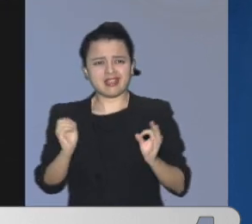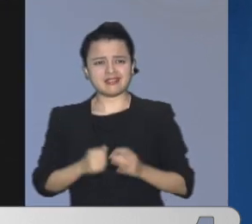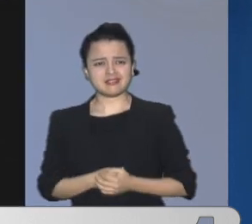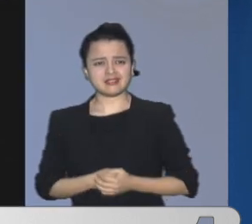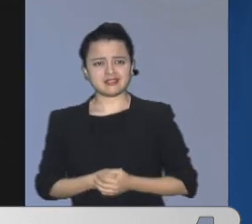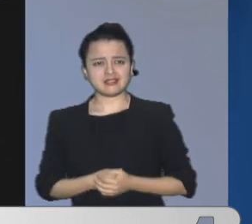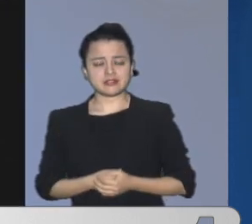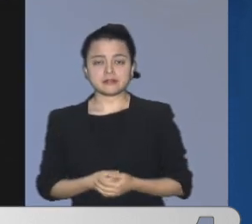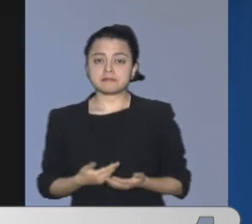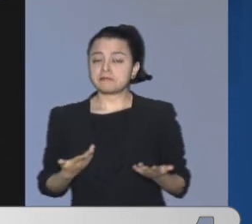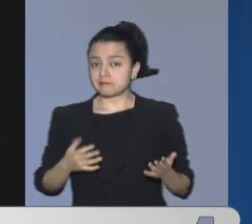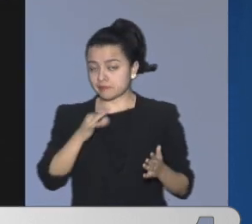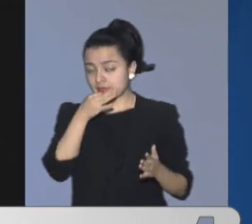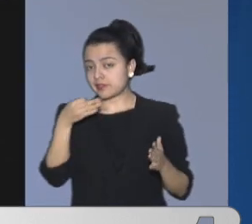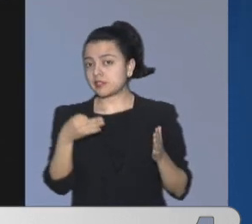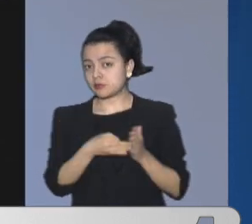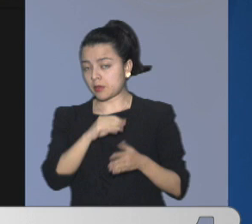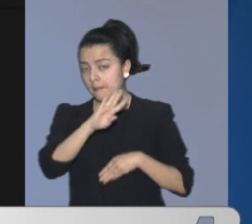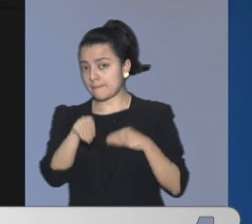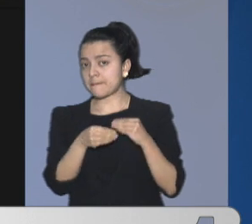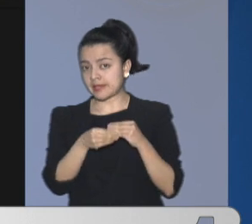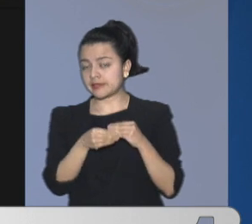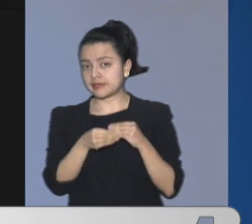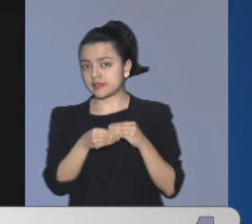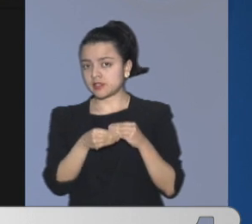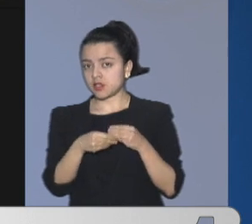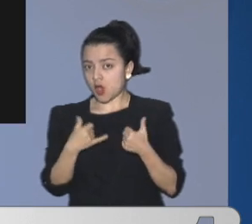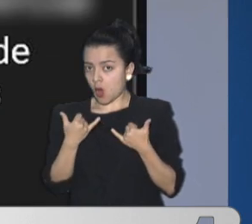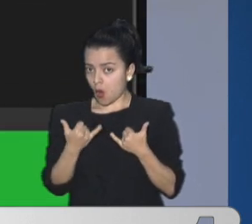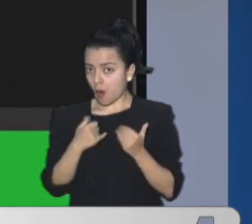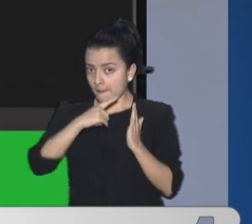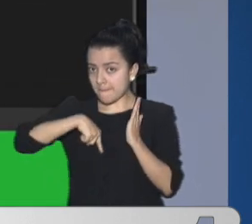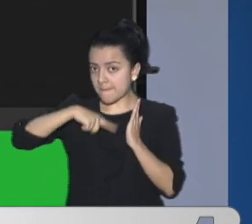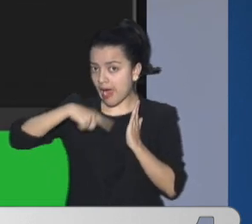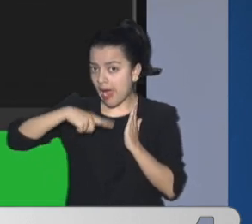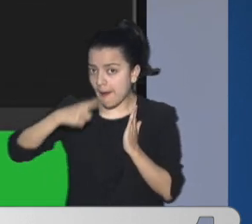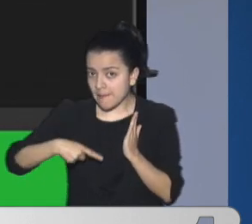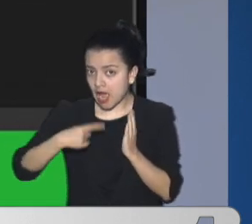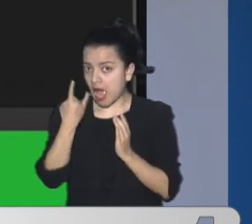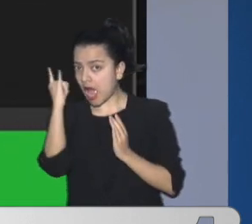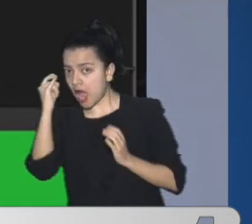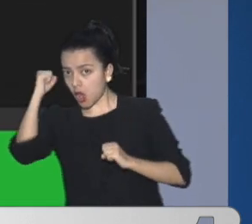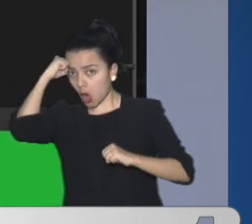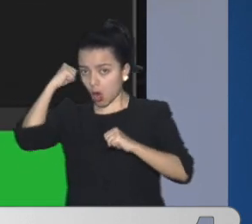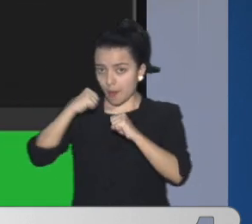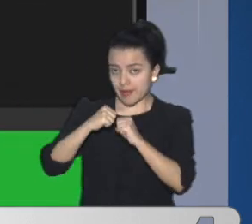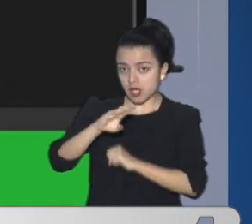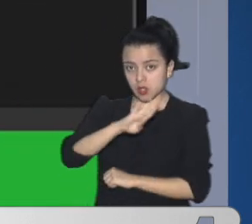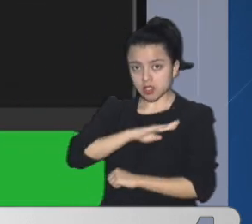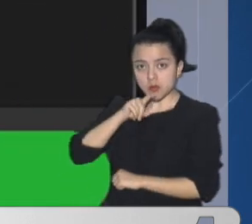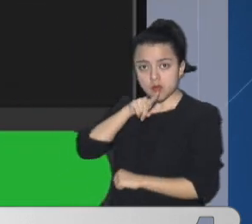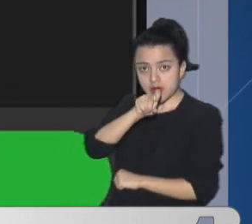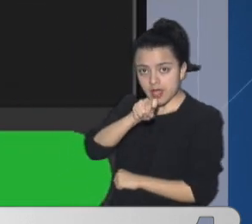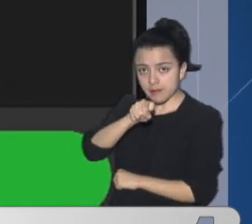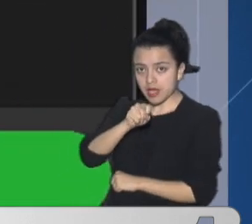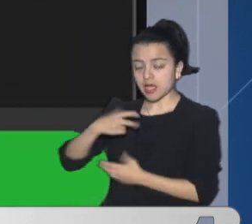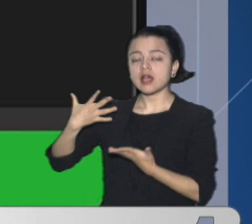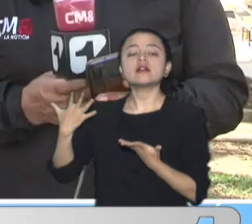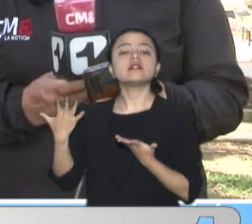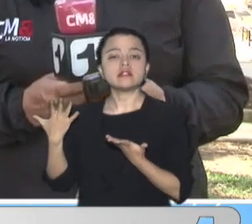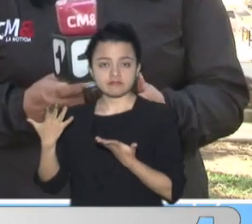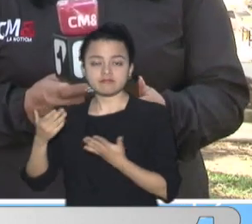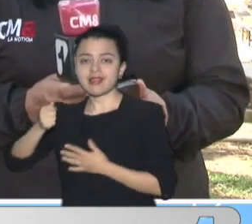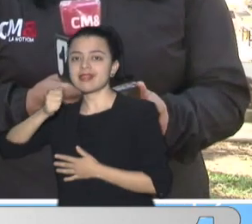Están denunciando Que al día de hoy No hay firmados Los convenios Entre la alcaldía De Bucaramanga Y la dirección De